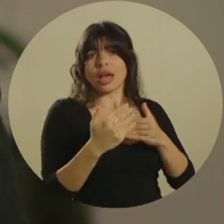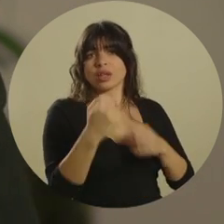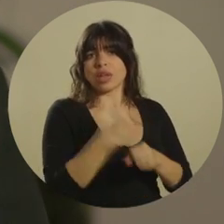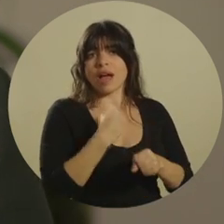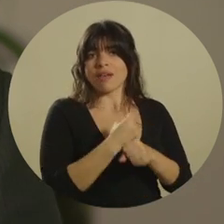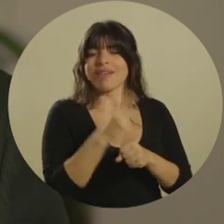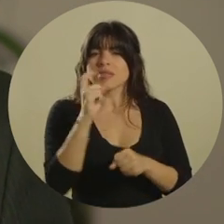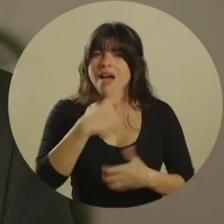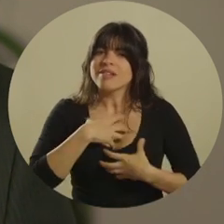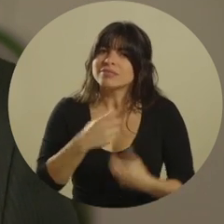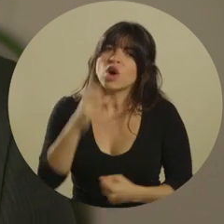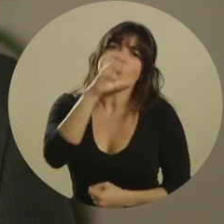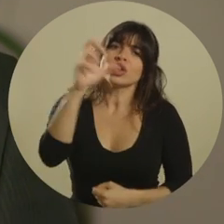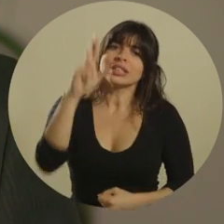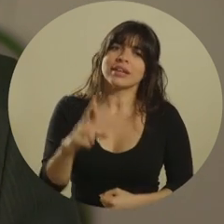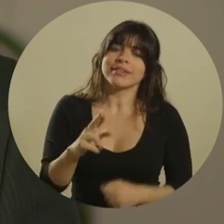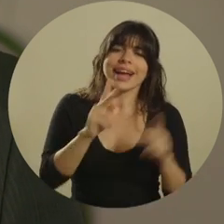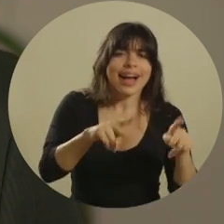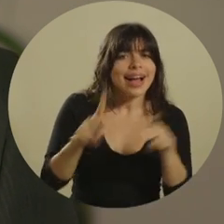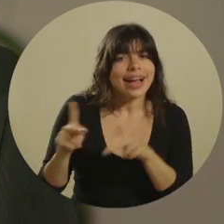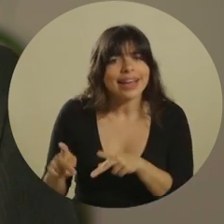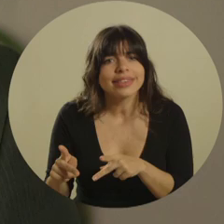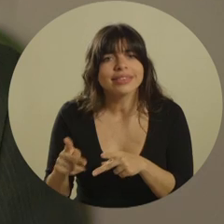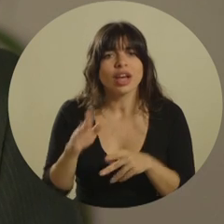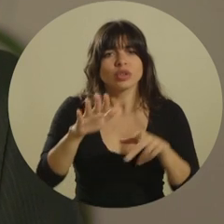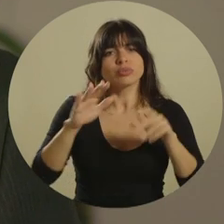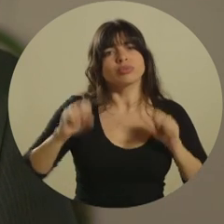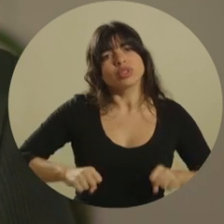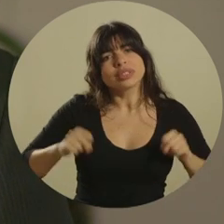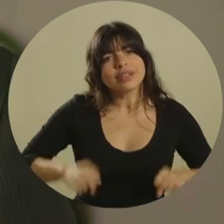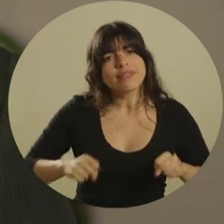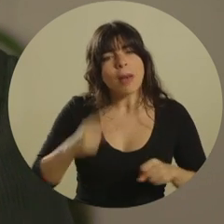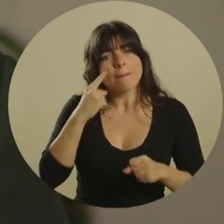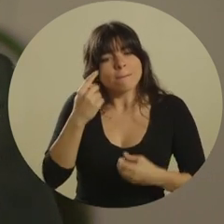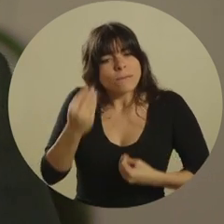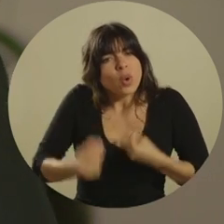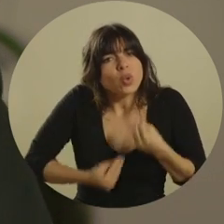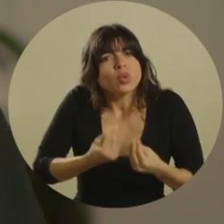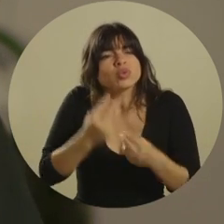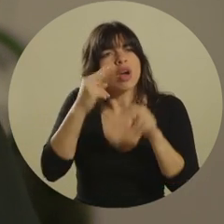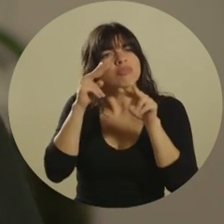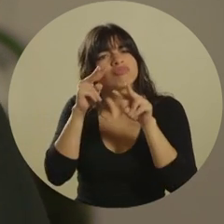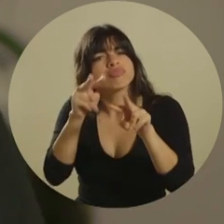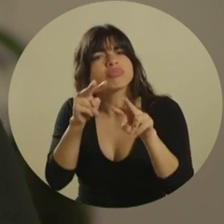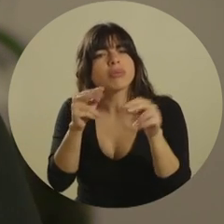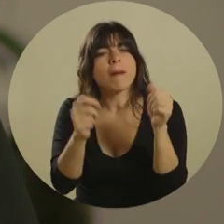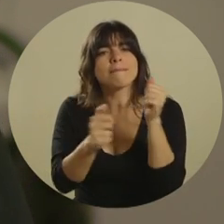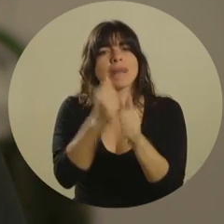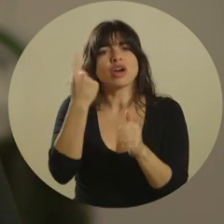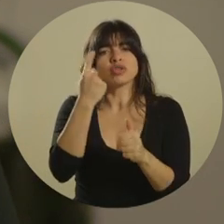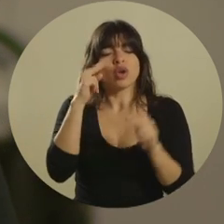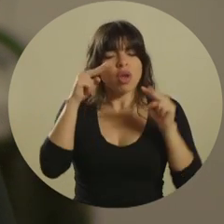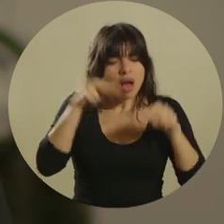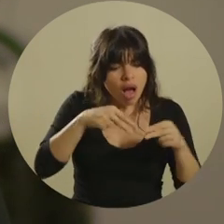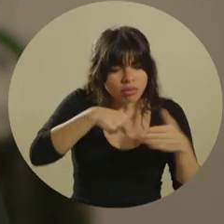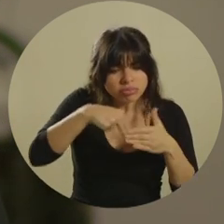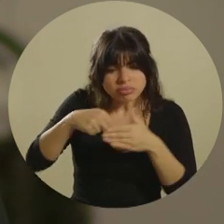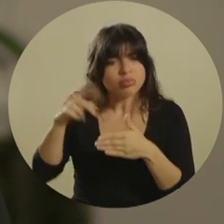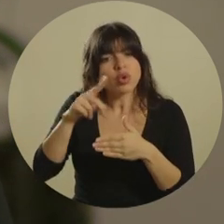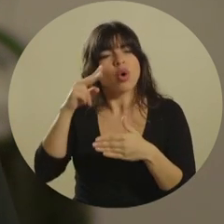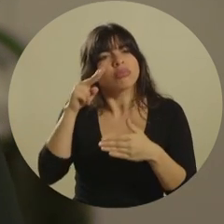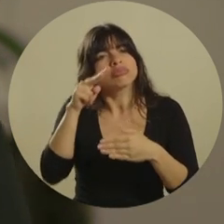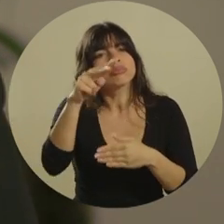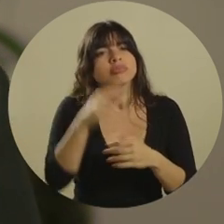gestión, sino en Costa Rica, en su gente, en su capacidad para producir y mirar más allá de los obstáculos.